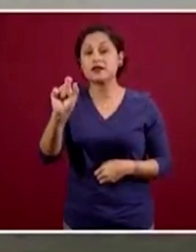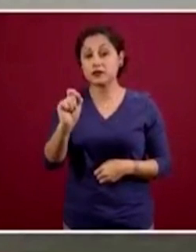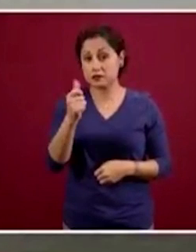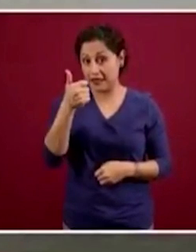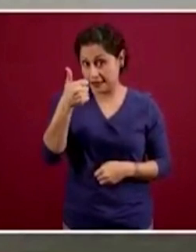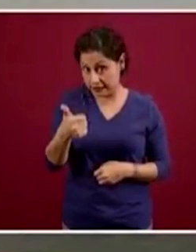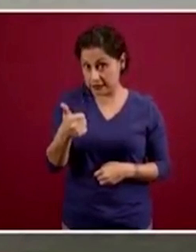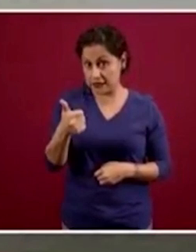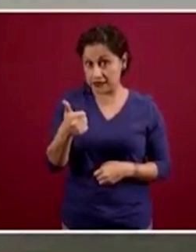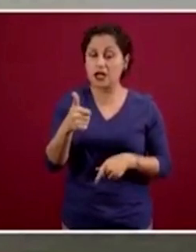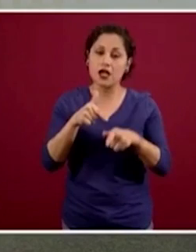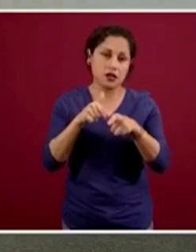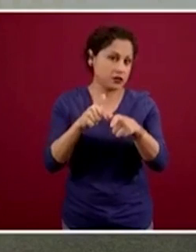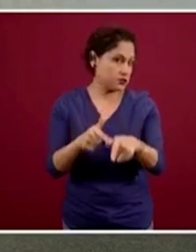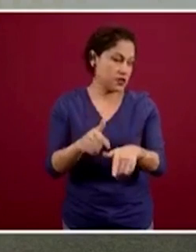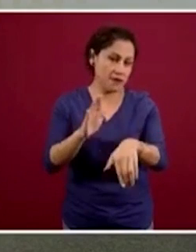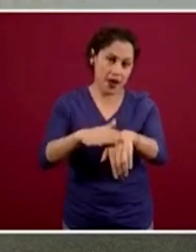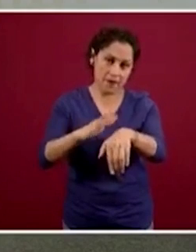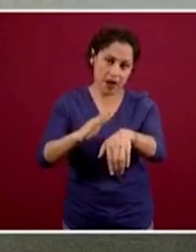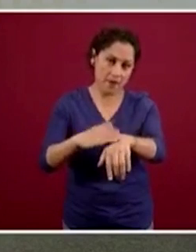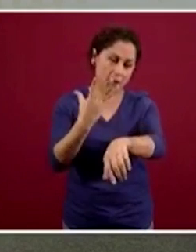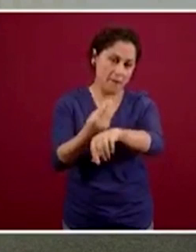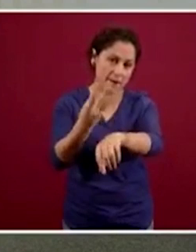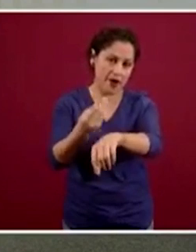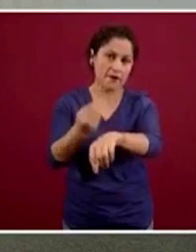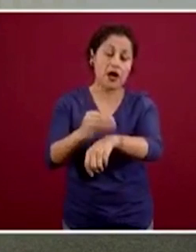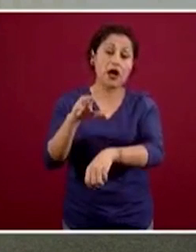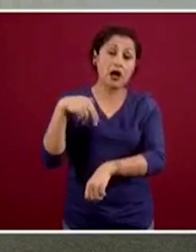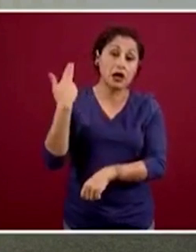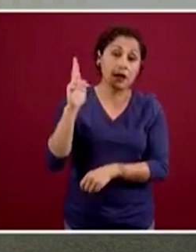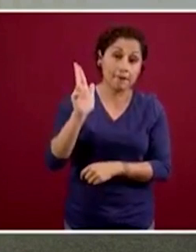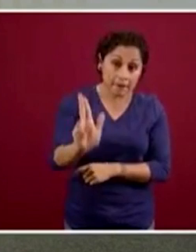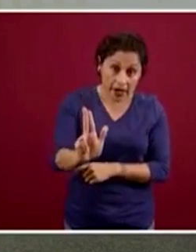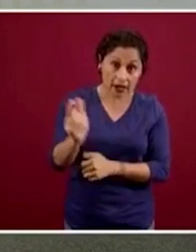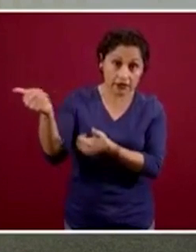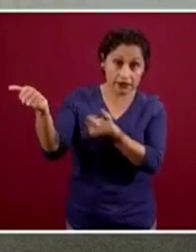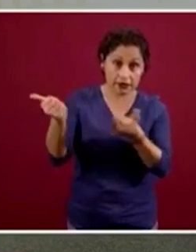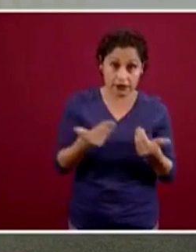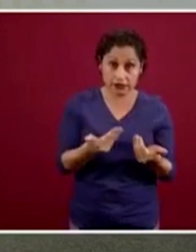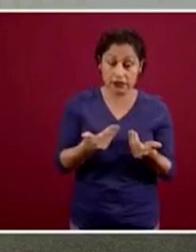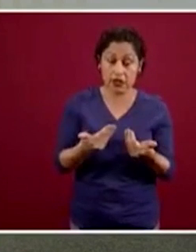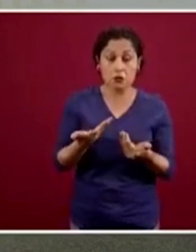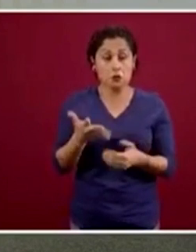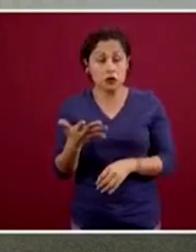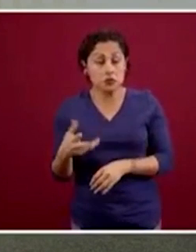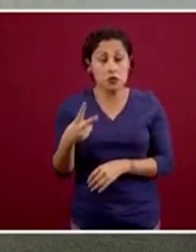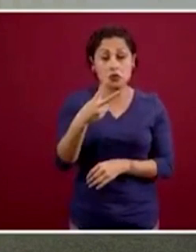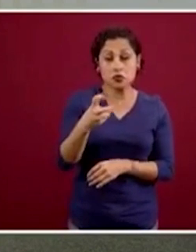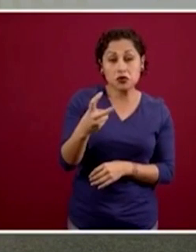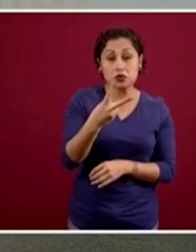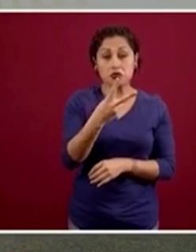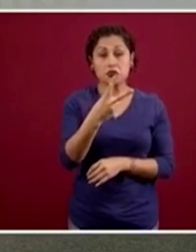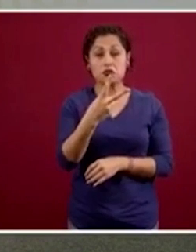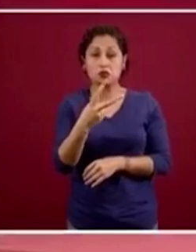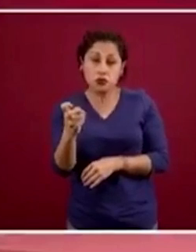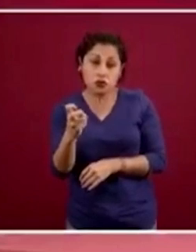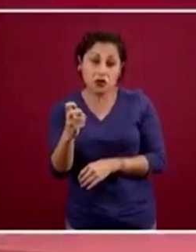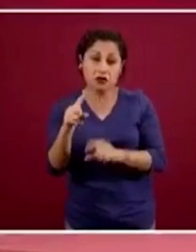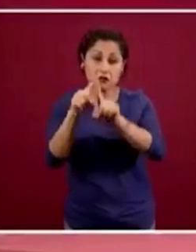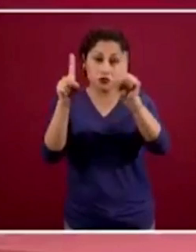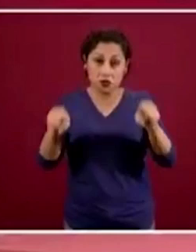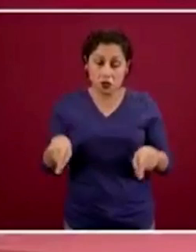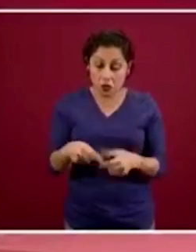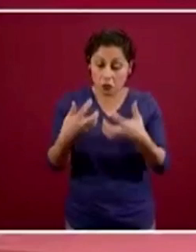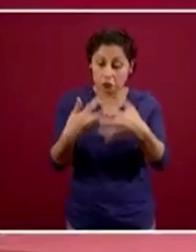y aumentando, el martes recibiremos 150, en total 200, 200 ventiladores y monitores,